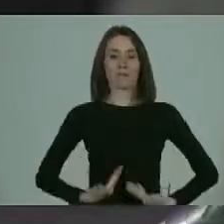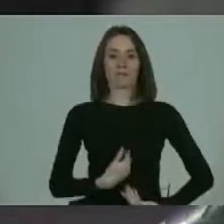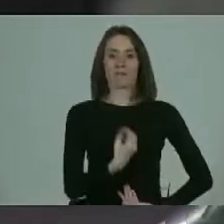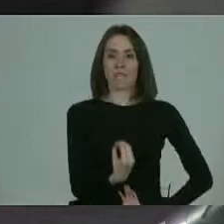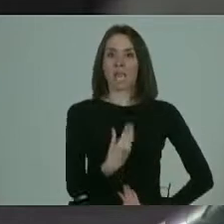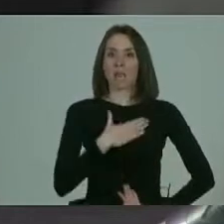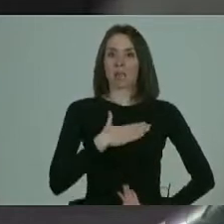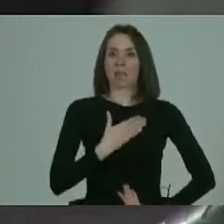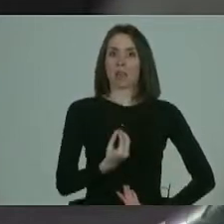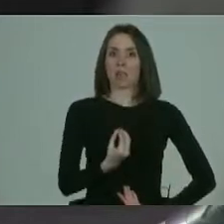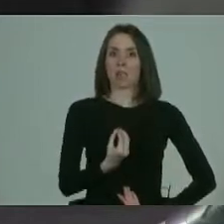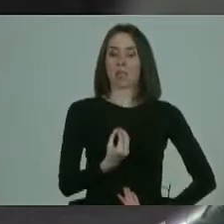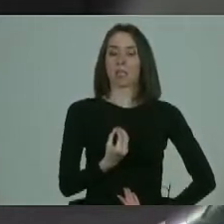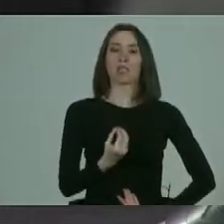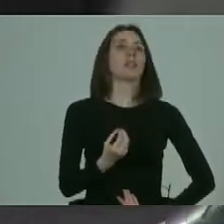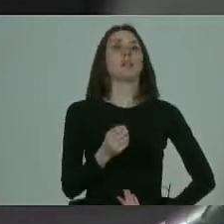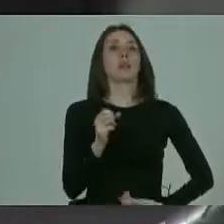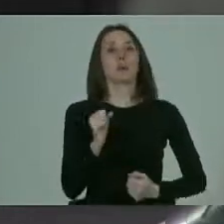poder